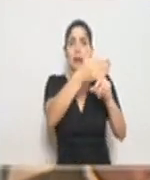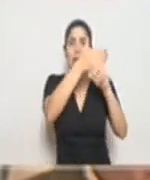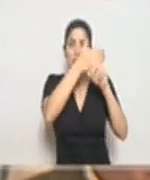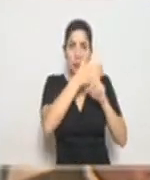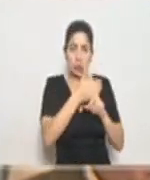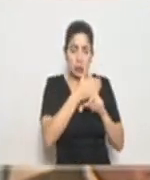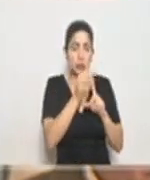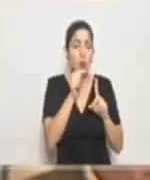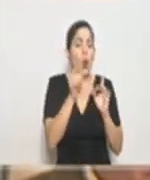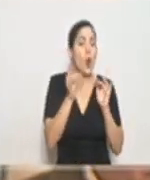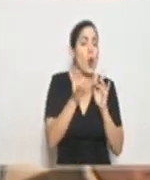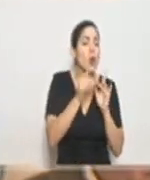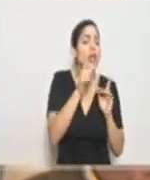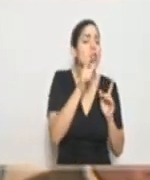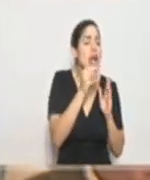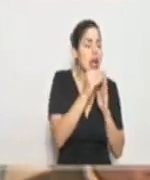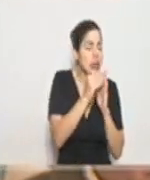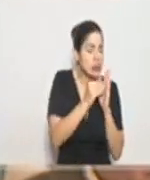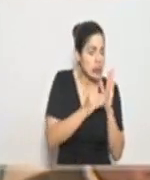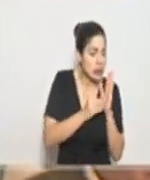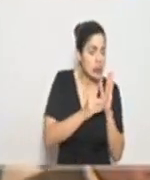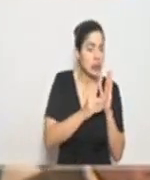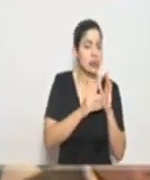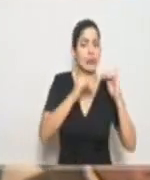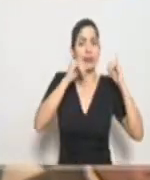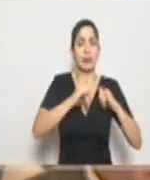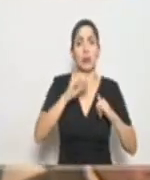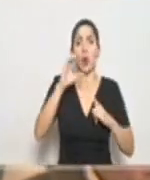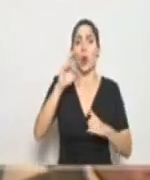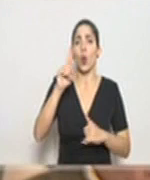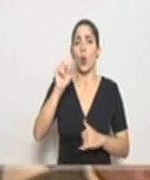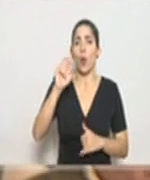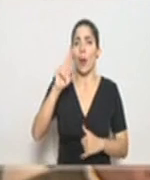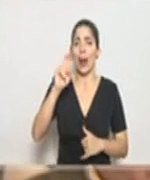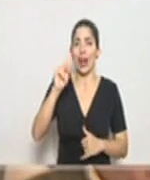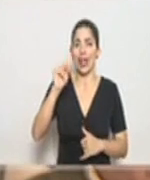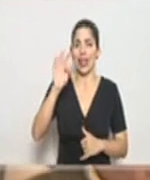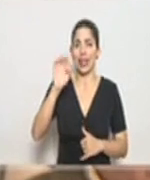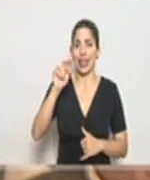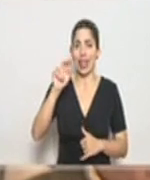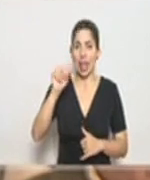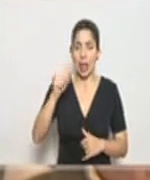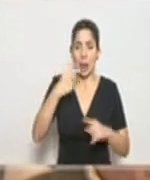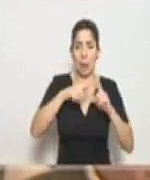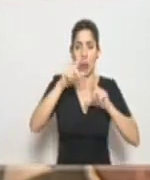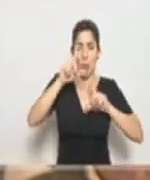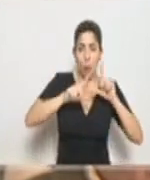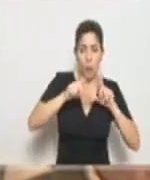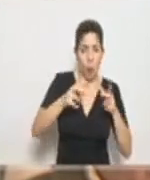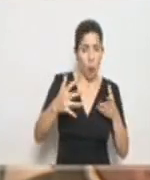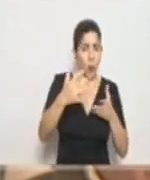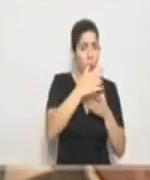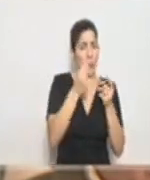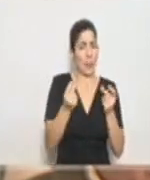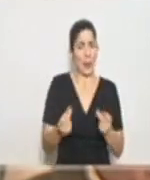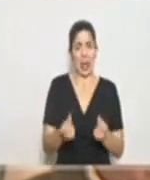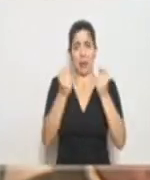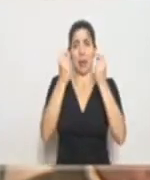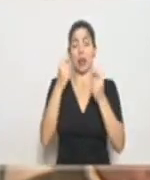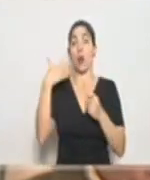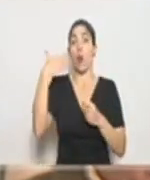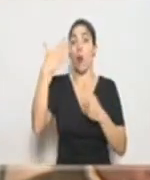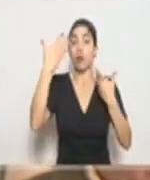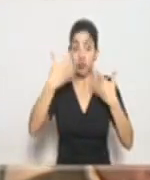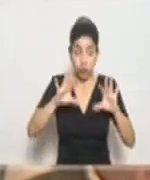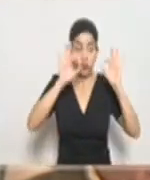levantamiento de los contactos las medidas de cuarentena y todo la que es la toma de muestras se hace inmediatamente una vez que tenemos